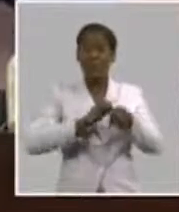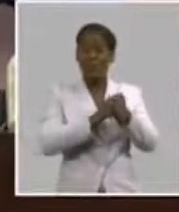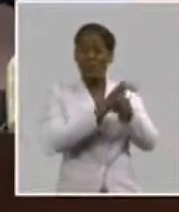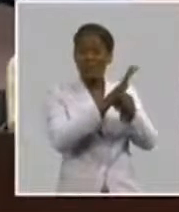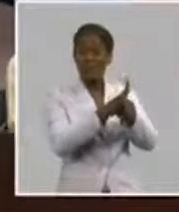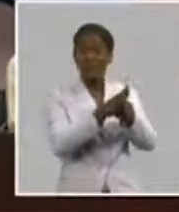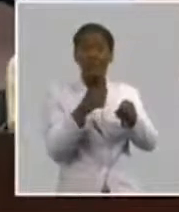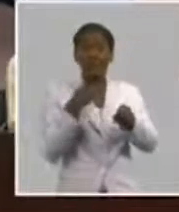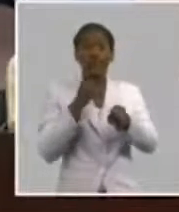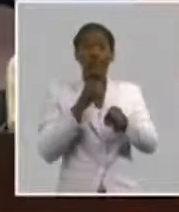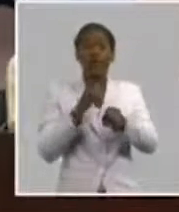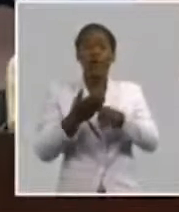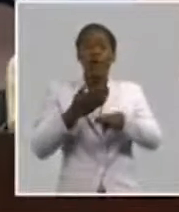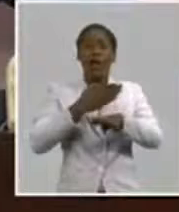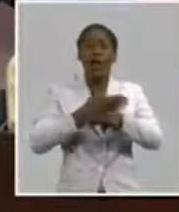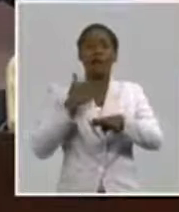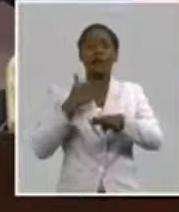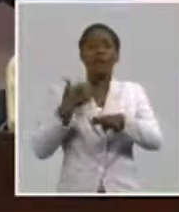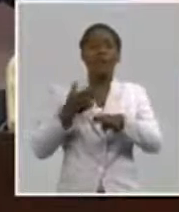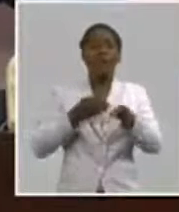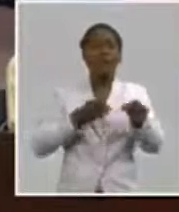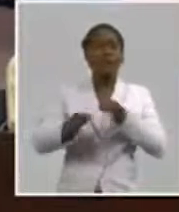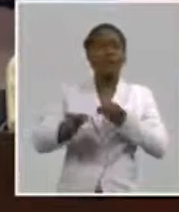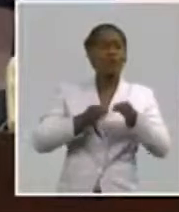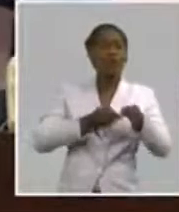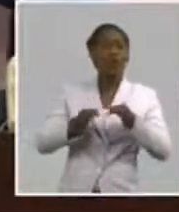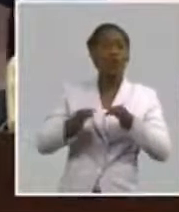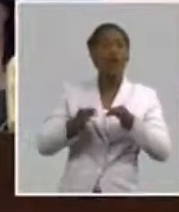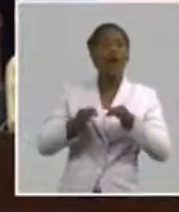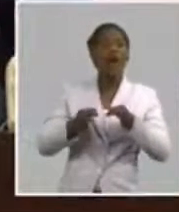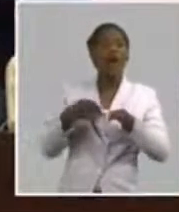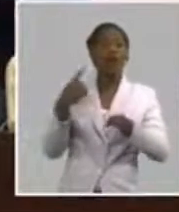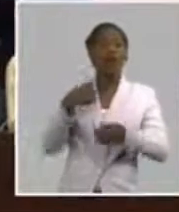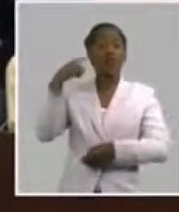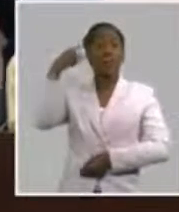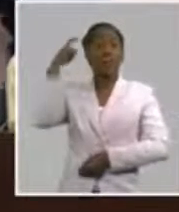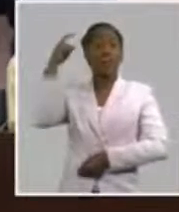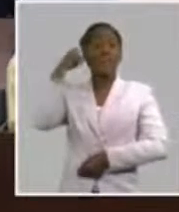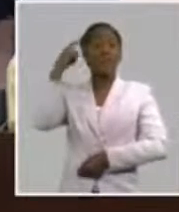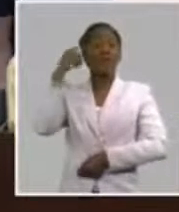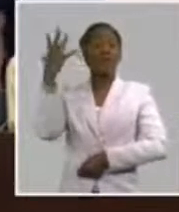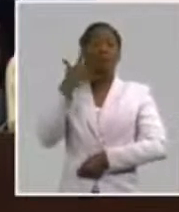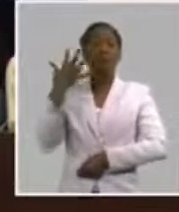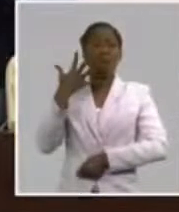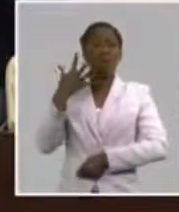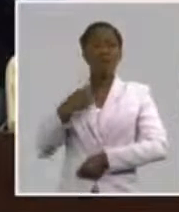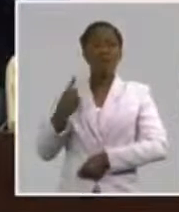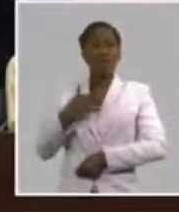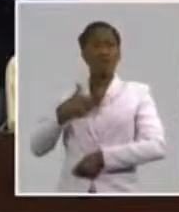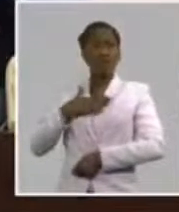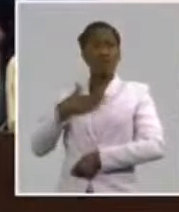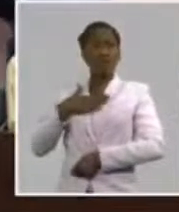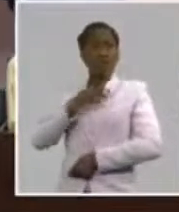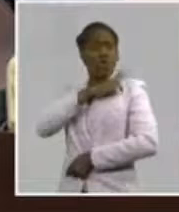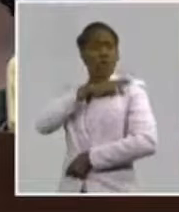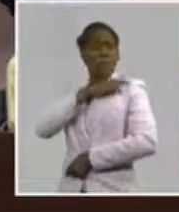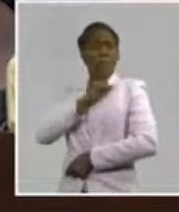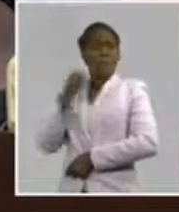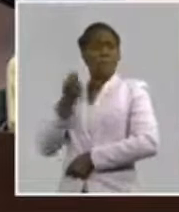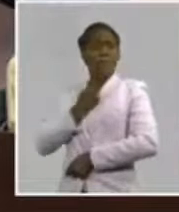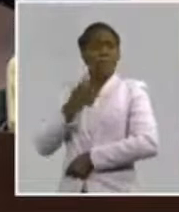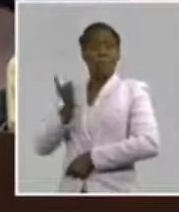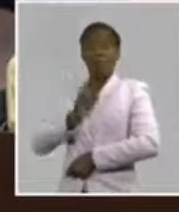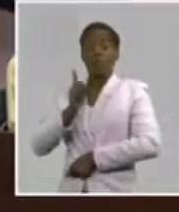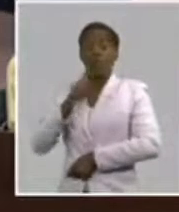fortaleza de nuestro sistema sanitario, ni faltaba solo la comprensión del pueblo, ni faltaba solo la gestión de gobierno.